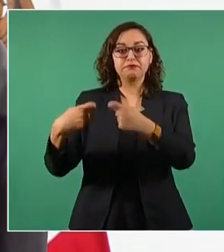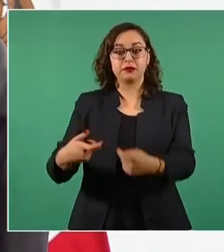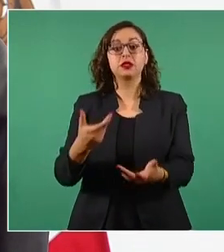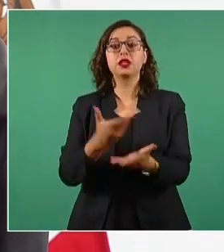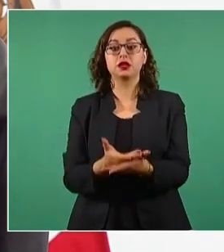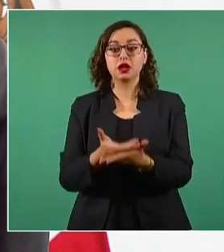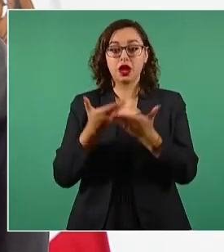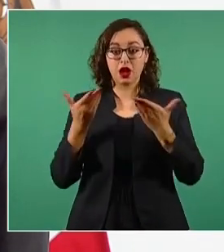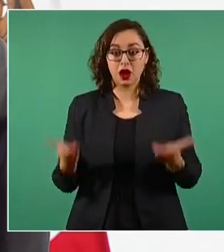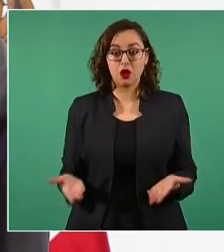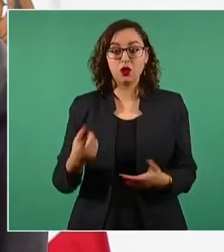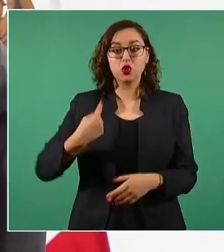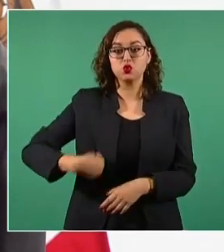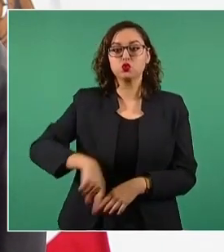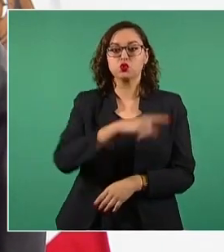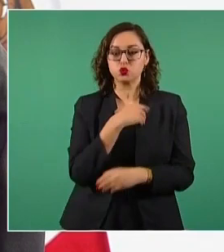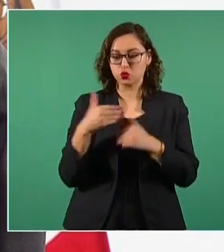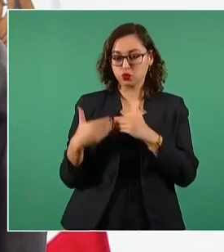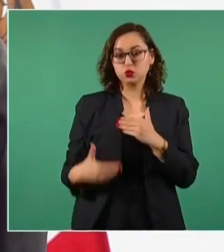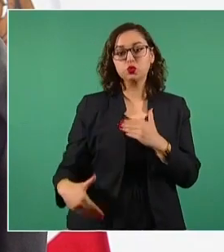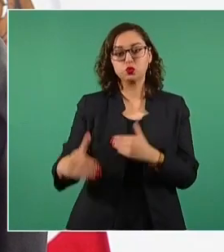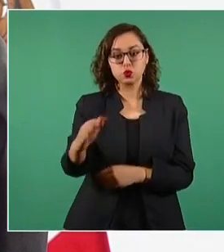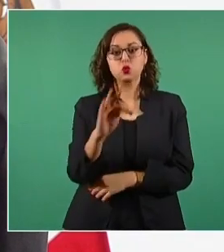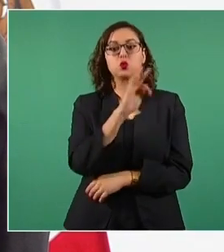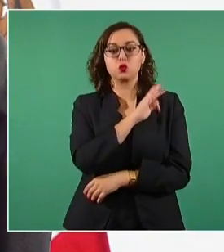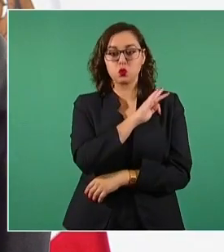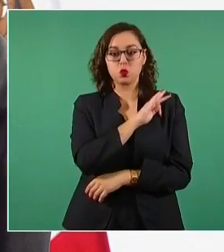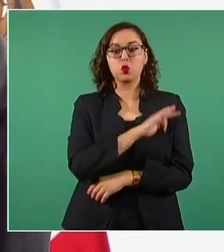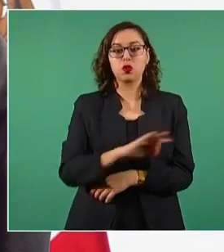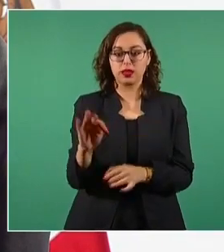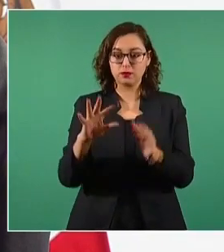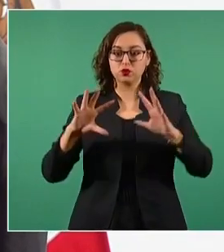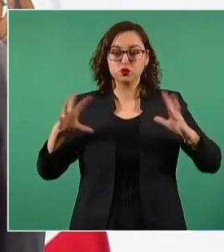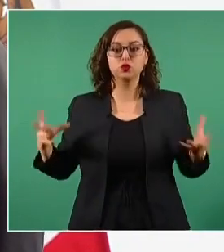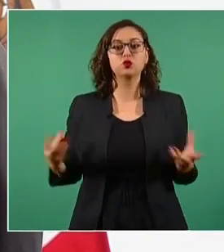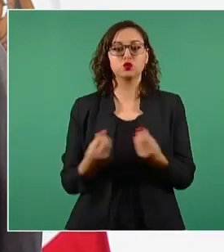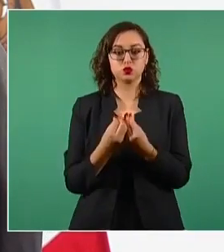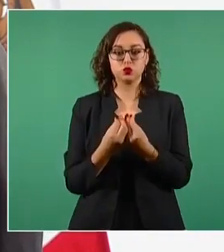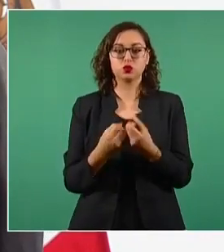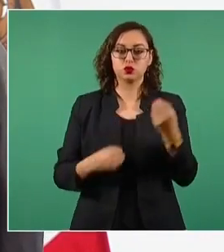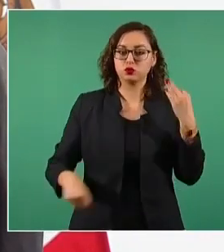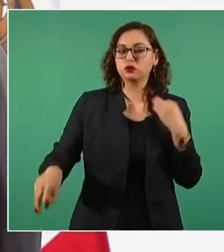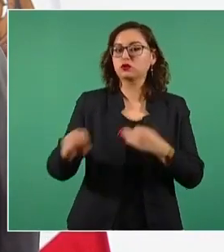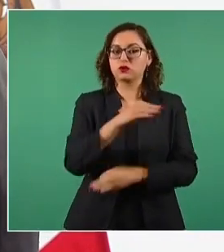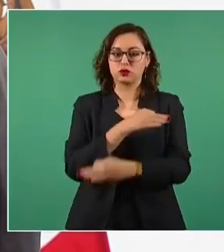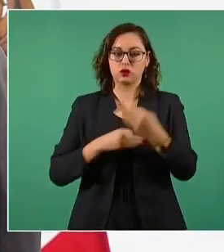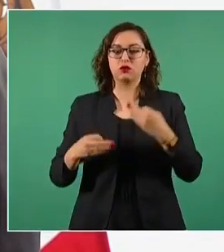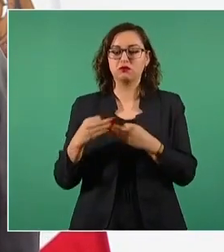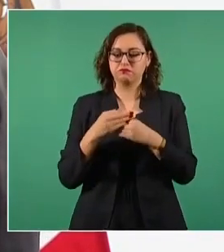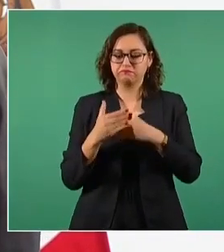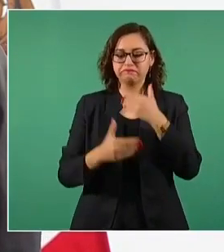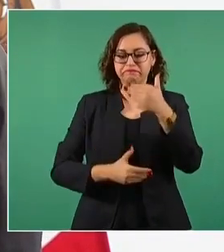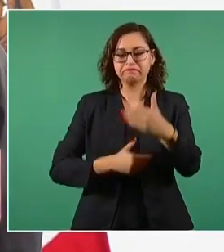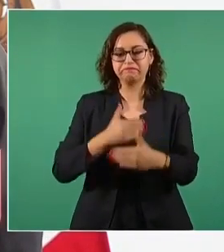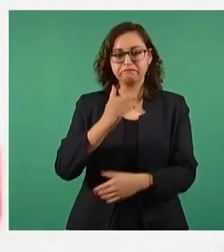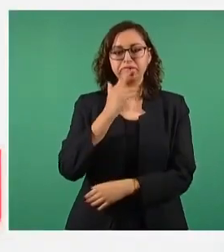podamos edificar todos juntos desde desde abajo un mejor porvenir. Gracias.